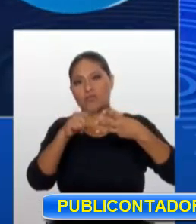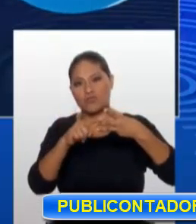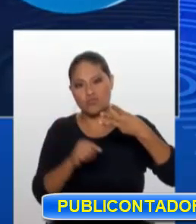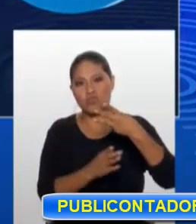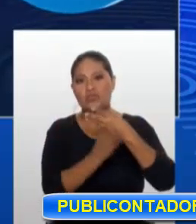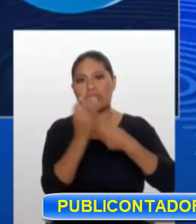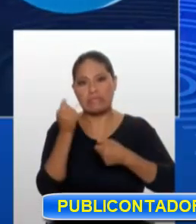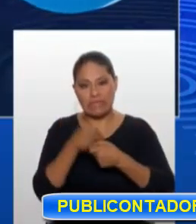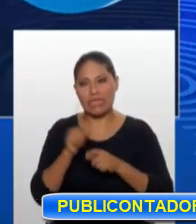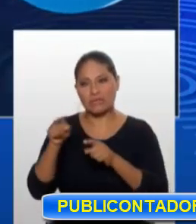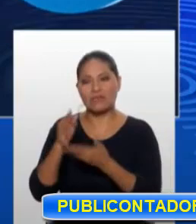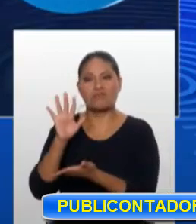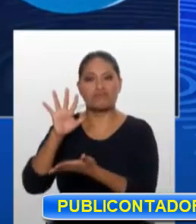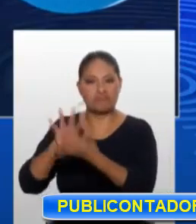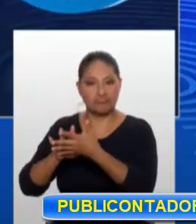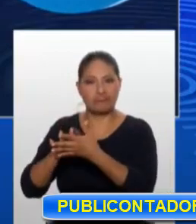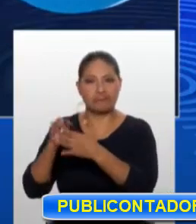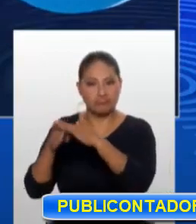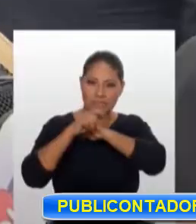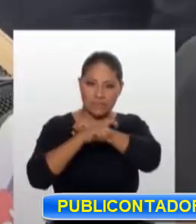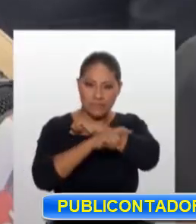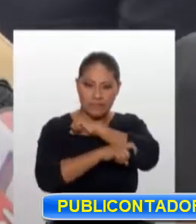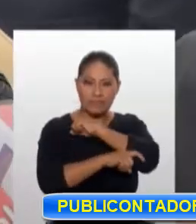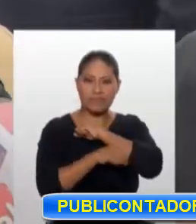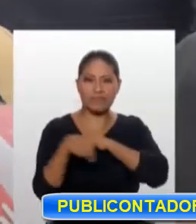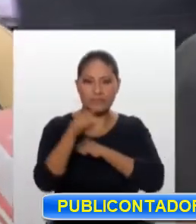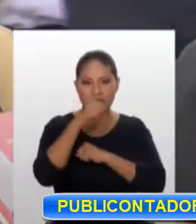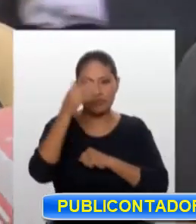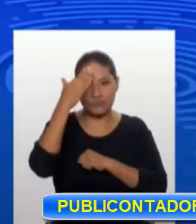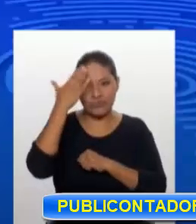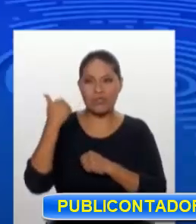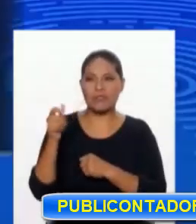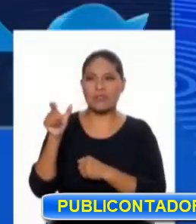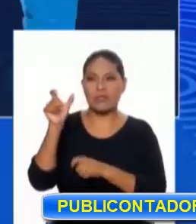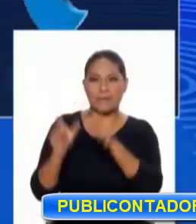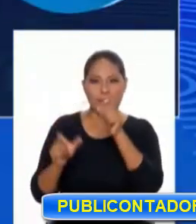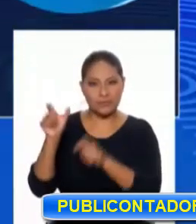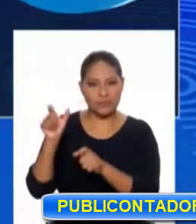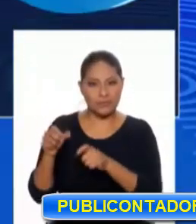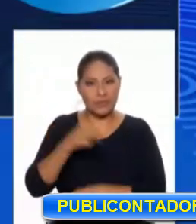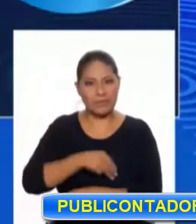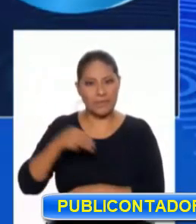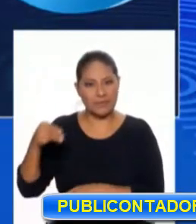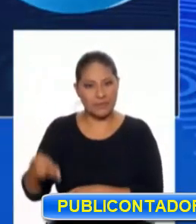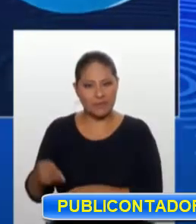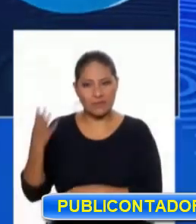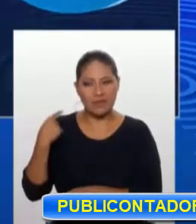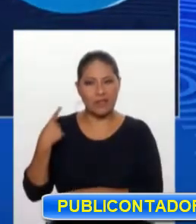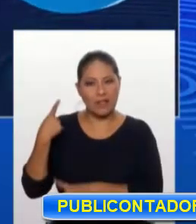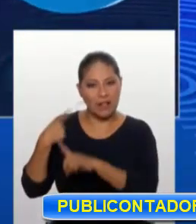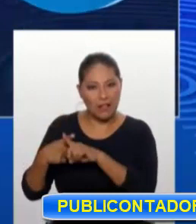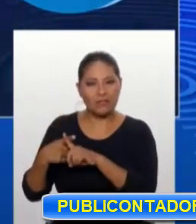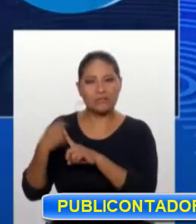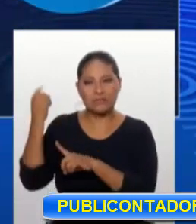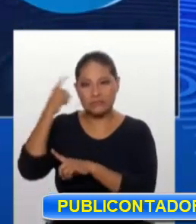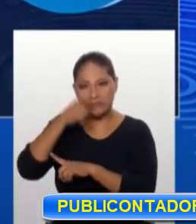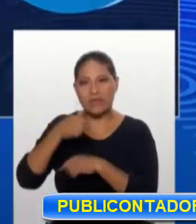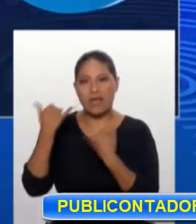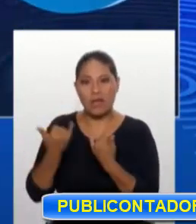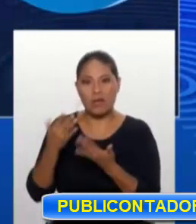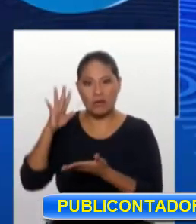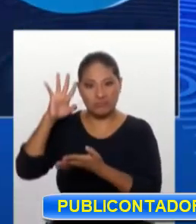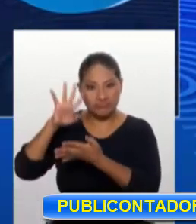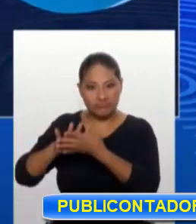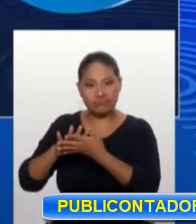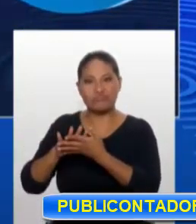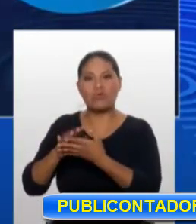conspiración. ...de los ex ministros de Pedro Castillo. Esta vez la Fiscalía ha solicitado 18 meses de prisión